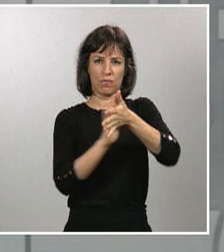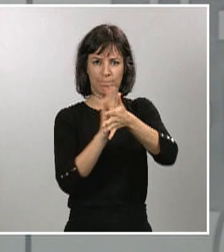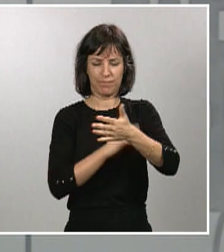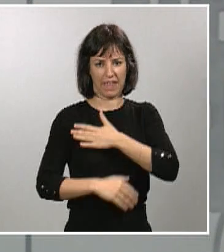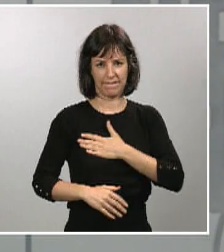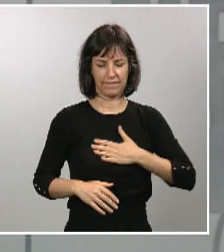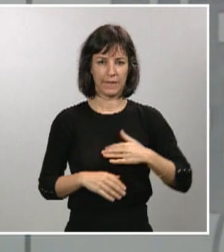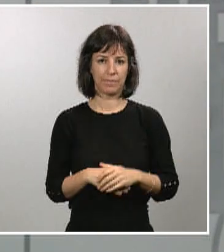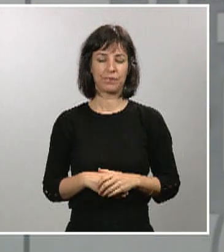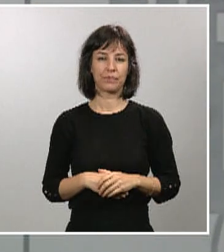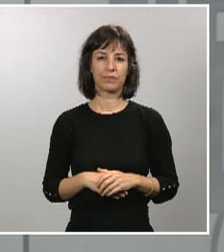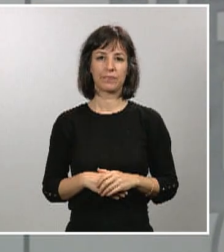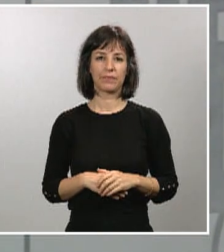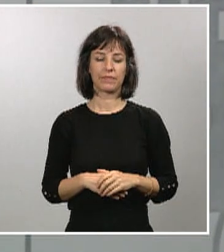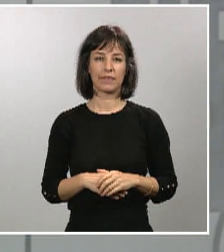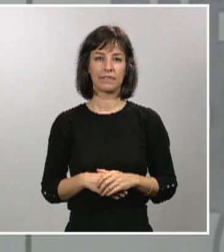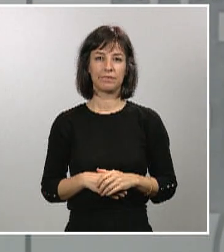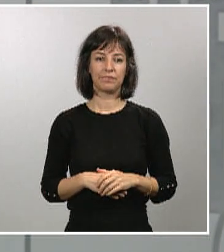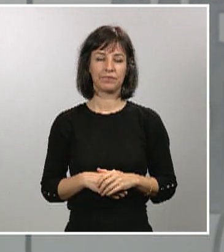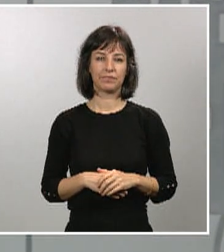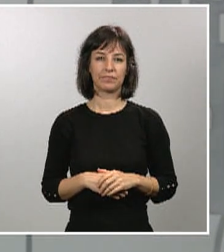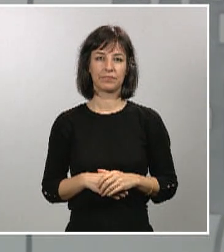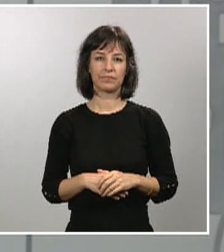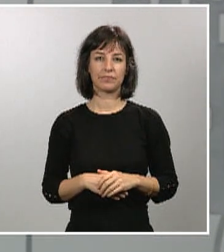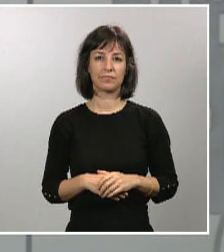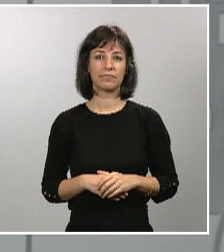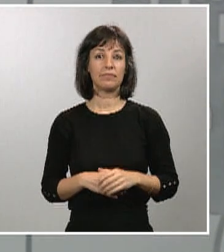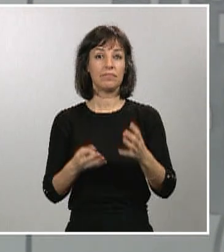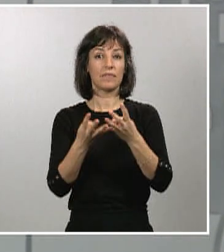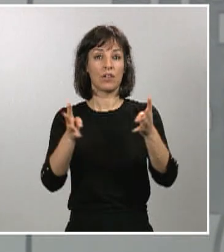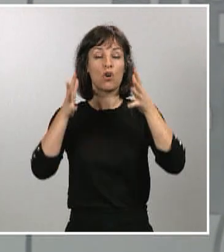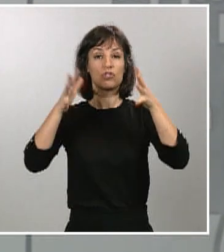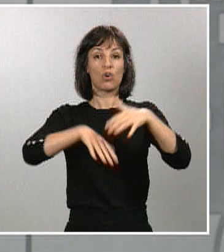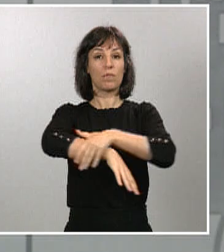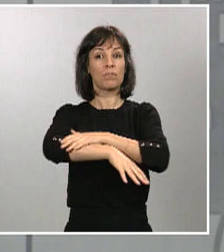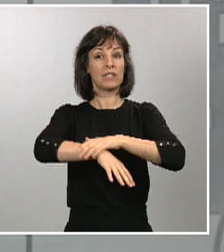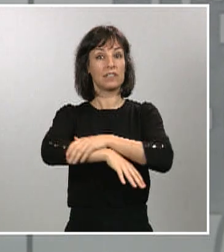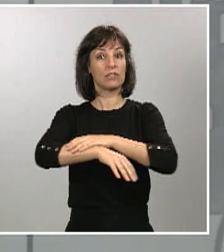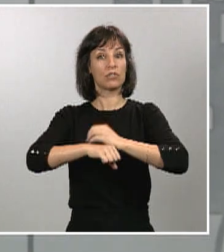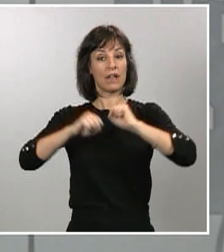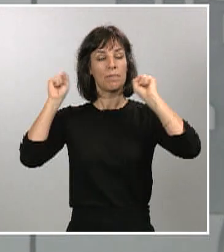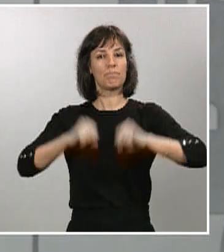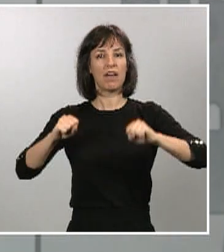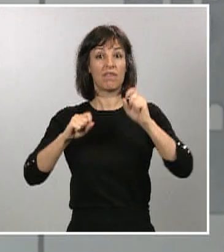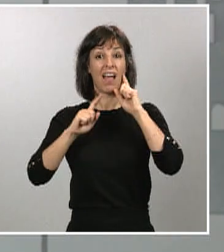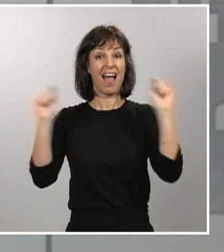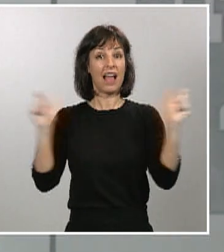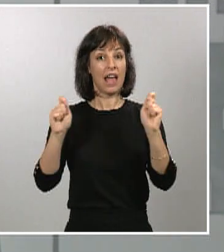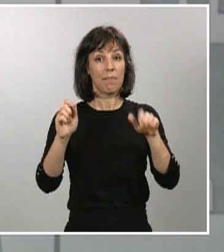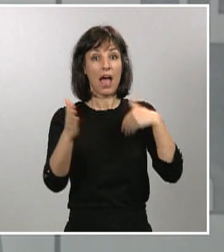siguiente al que el Consejo de Ministros acordara decretar el estado de alarma hasta el 25 de marzo,